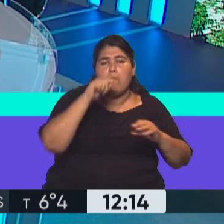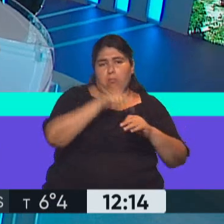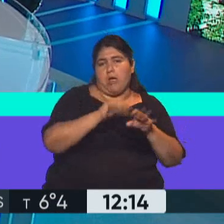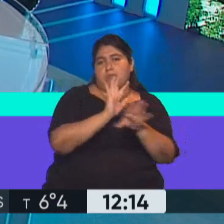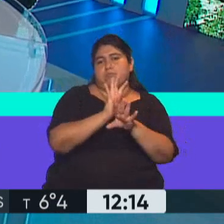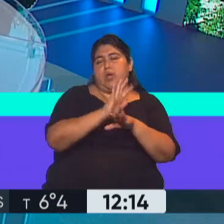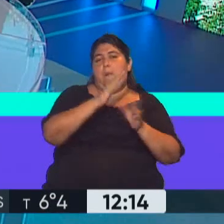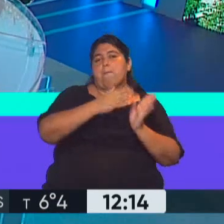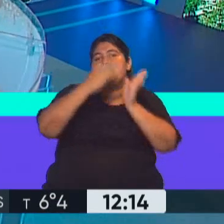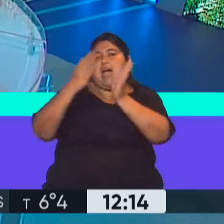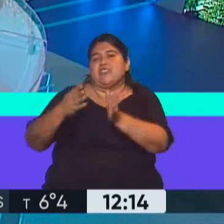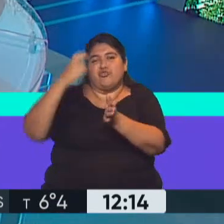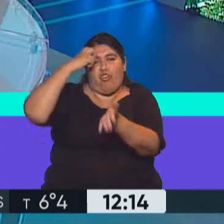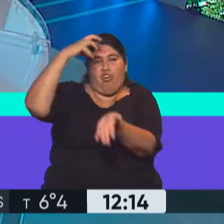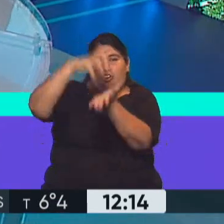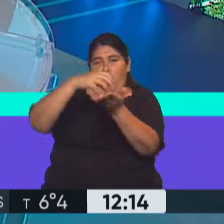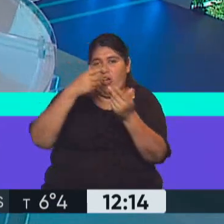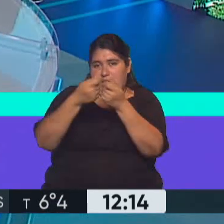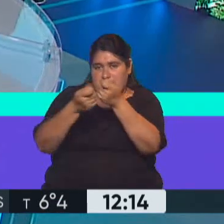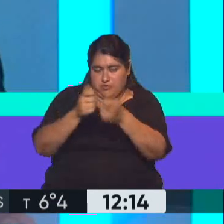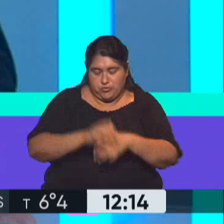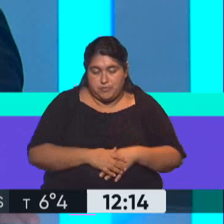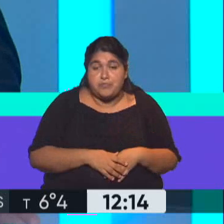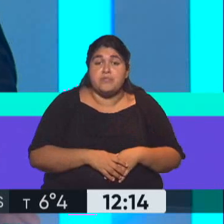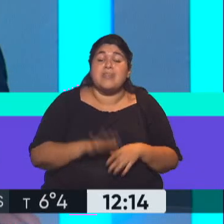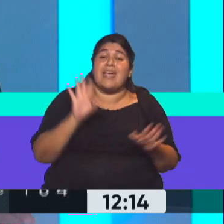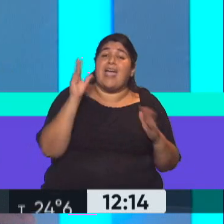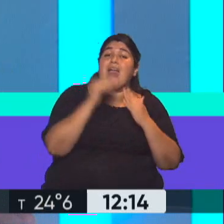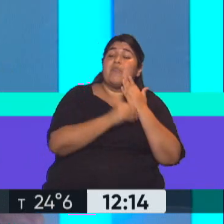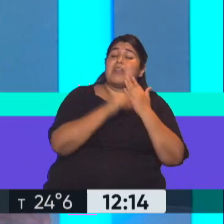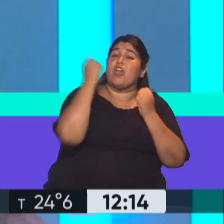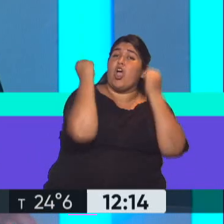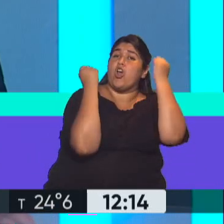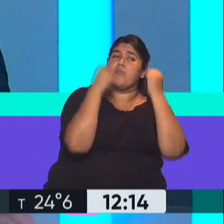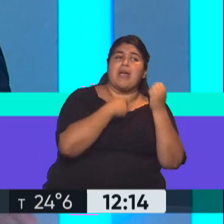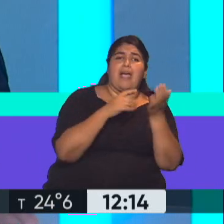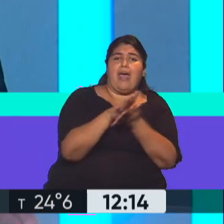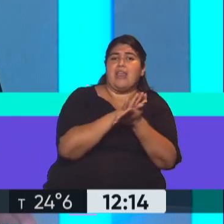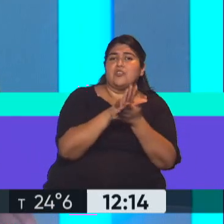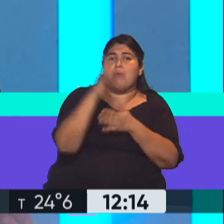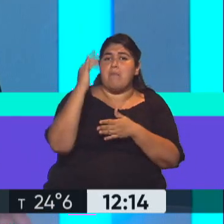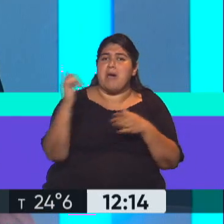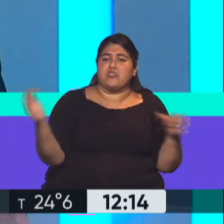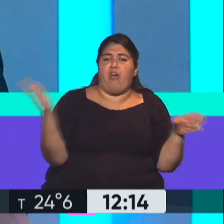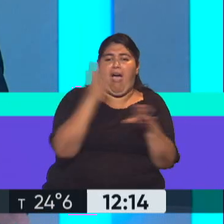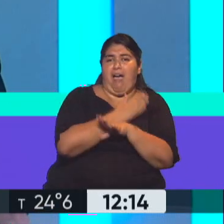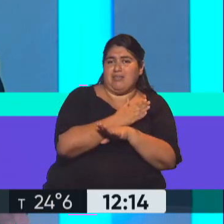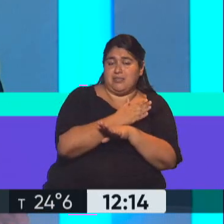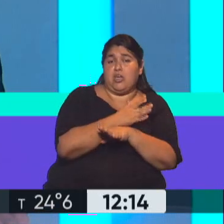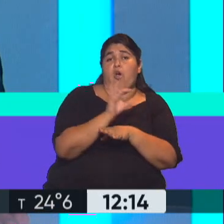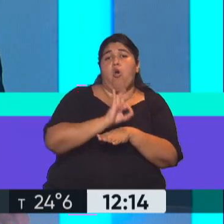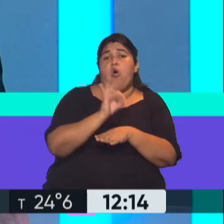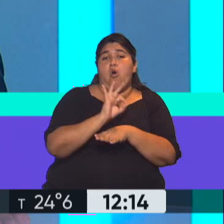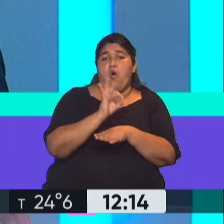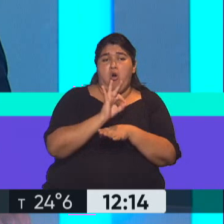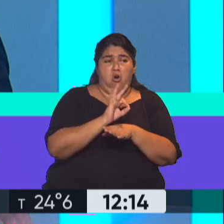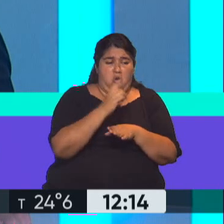no debería tener mayores inconvenientes. La expectativa que tiene el Ministro de Economía es que esto se resuelva antes de marzo, o durante los primeros